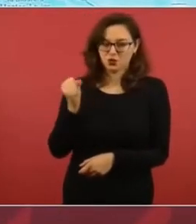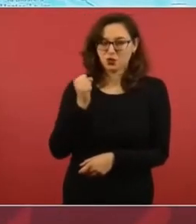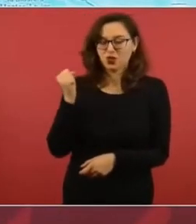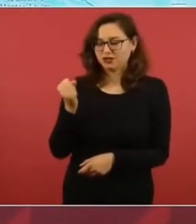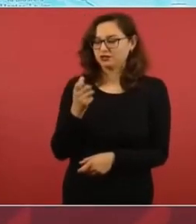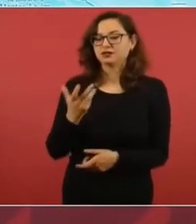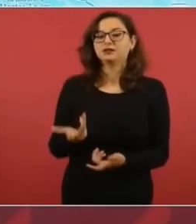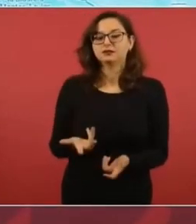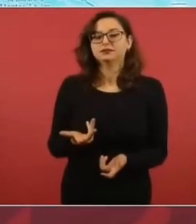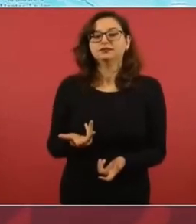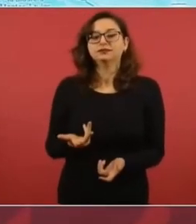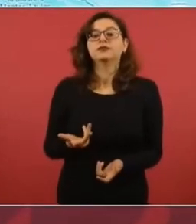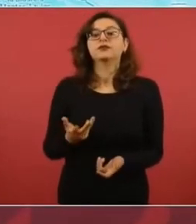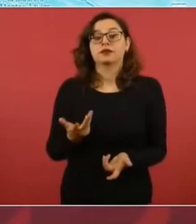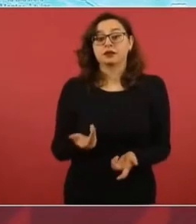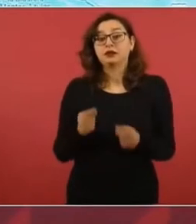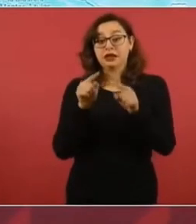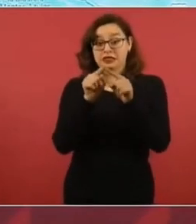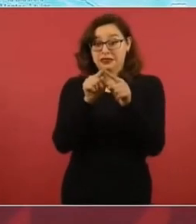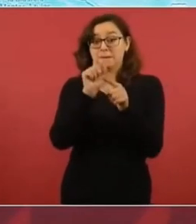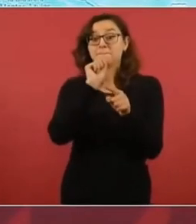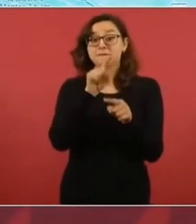Este lo hizo Porfirio Díaz.